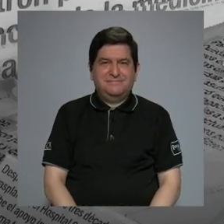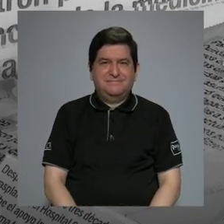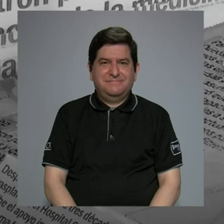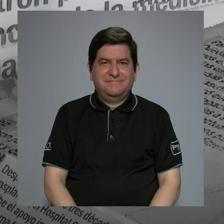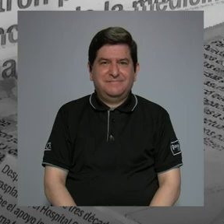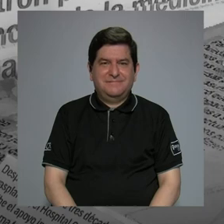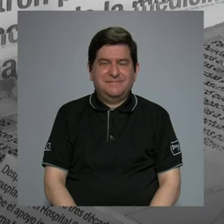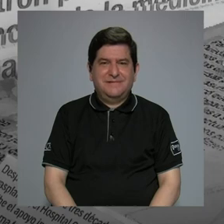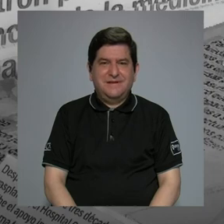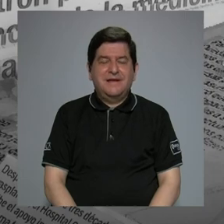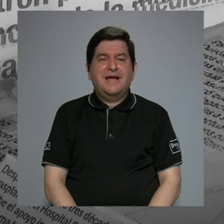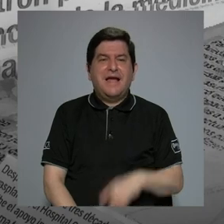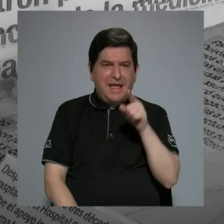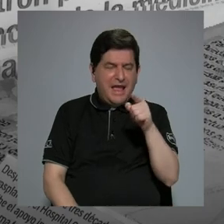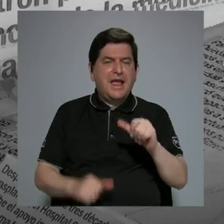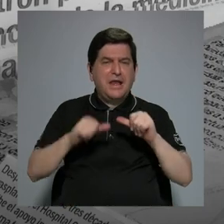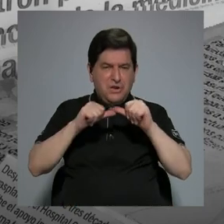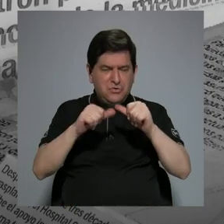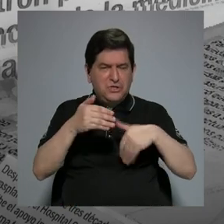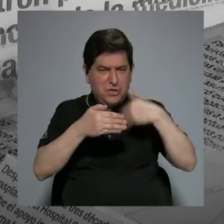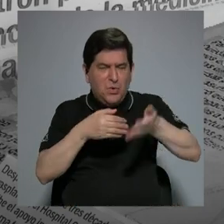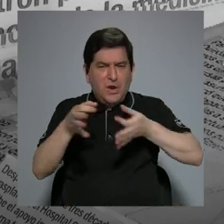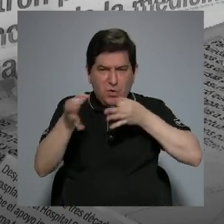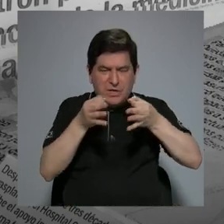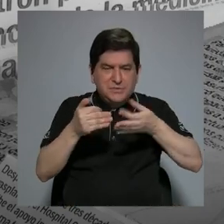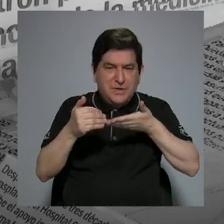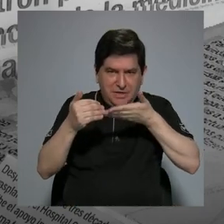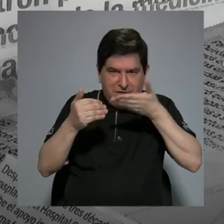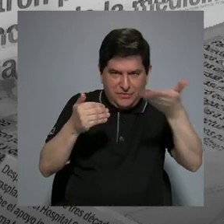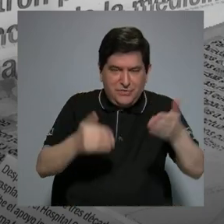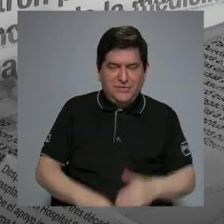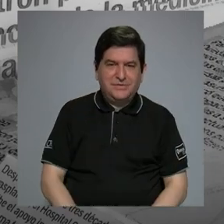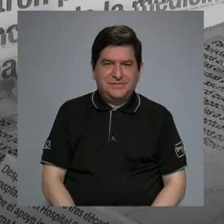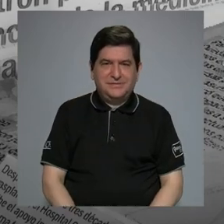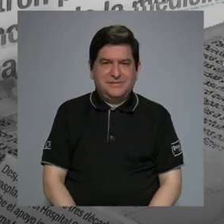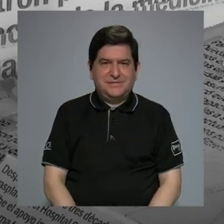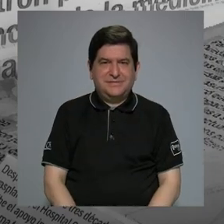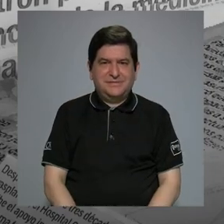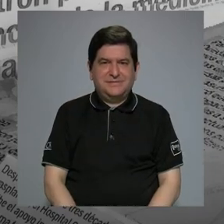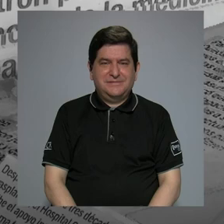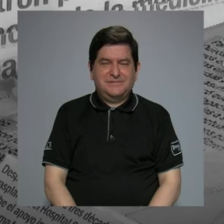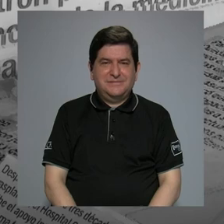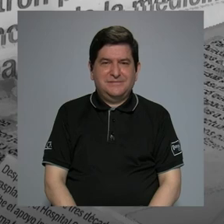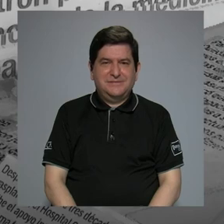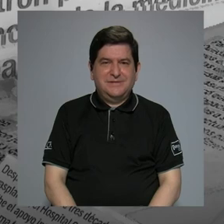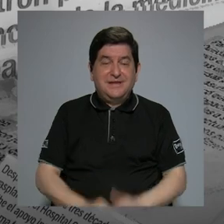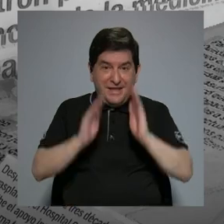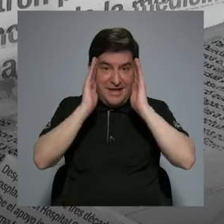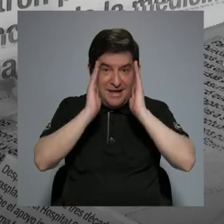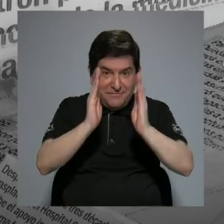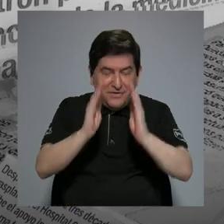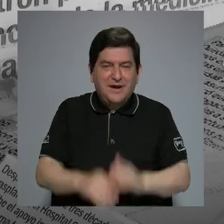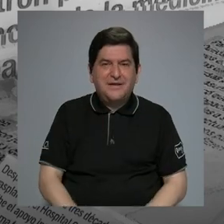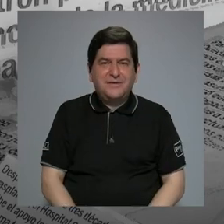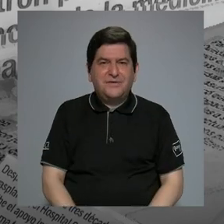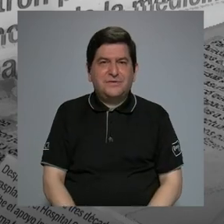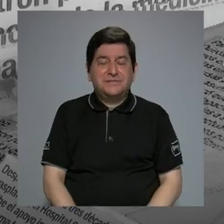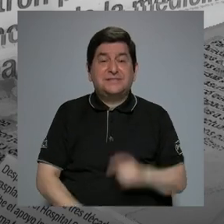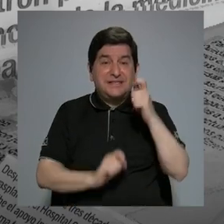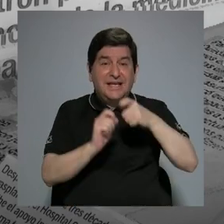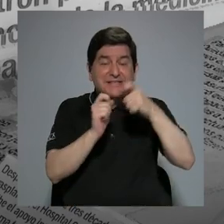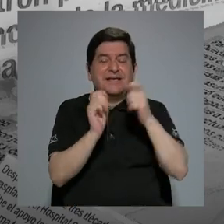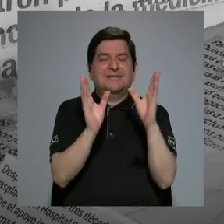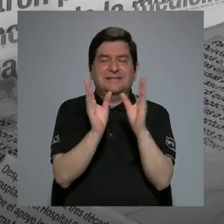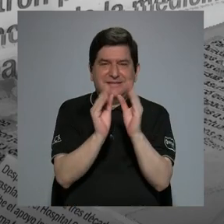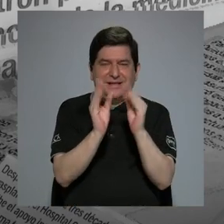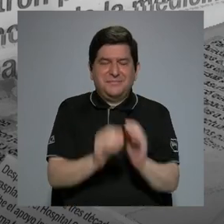con la palabra a don Jorge para que nos explique toda esta serie de cosas para con Dunia, nos vamos a concentrar en lo que va a ser propiamente